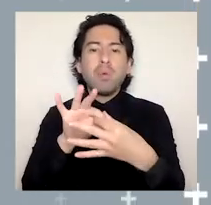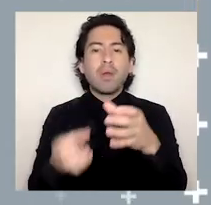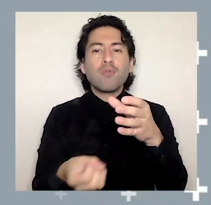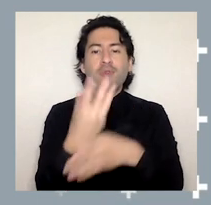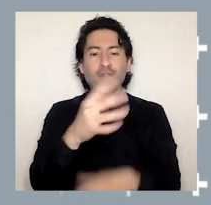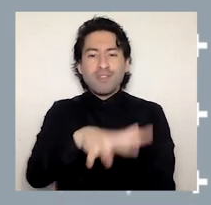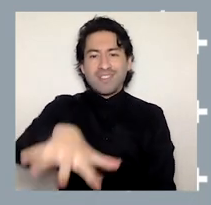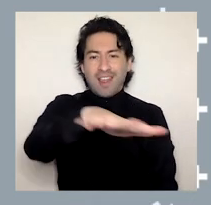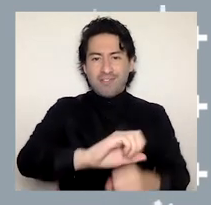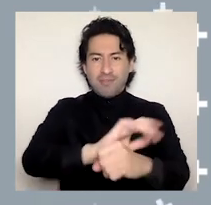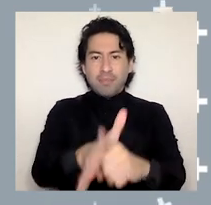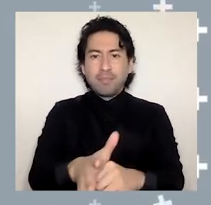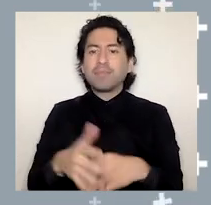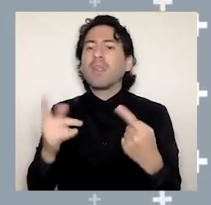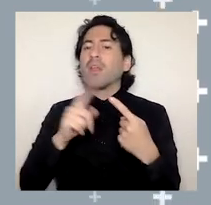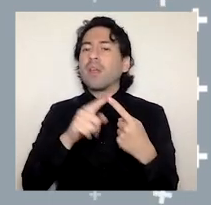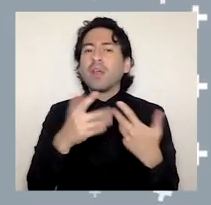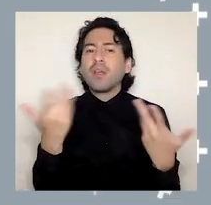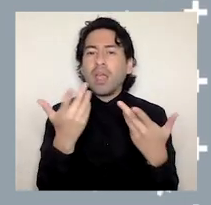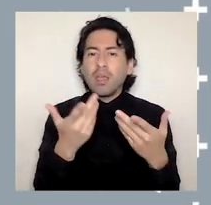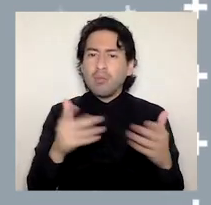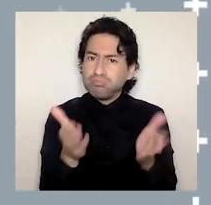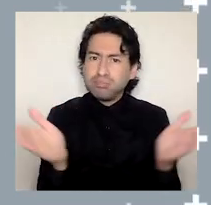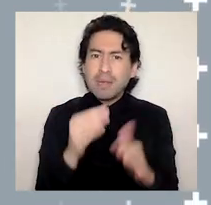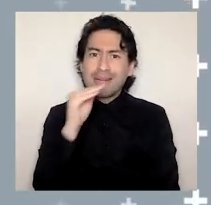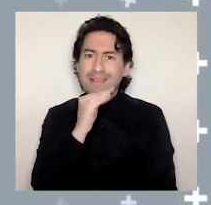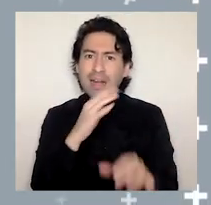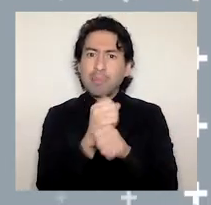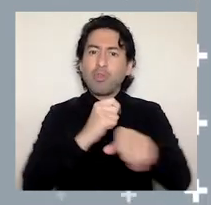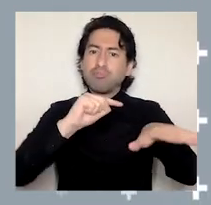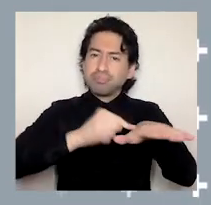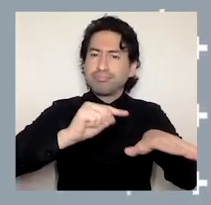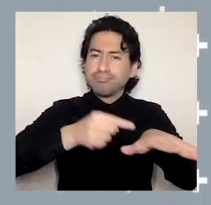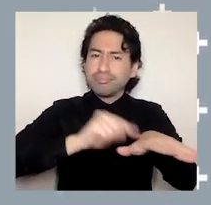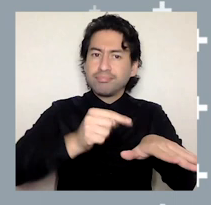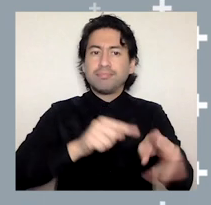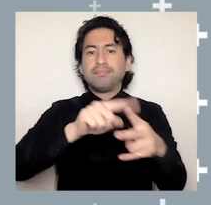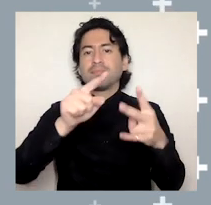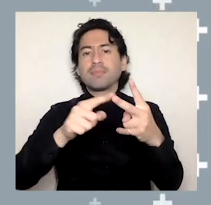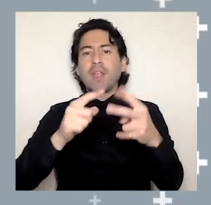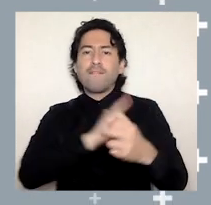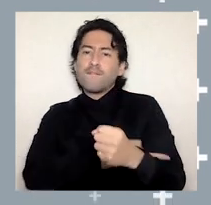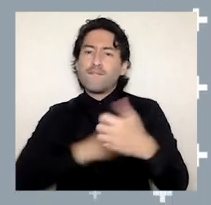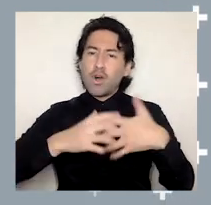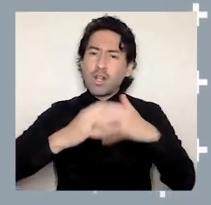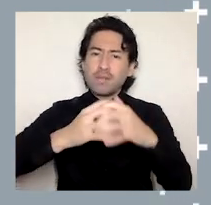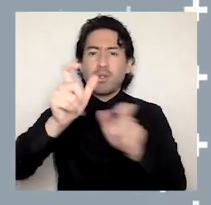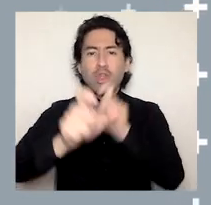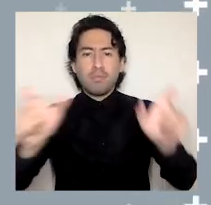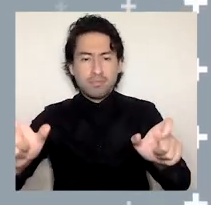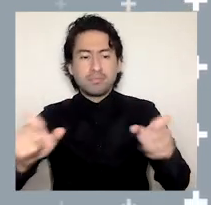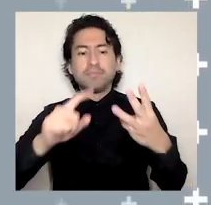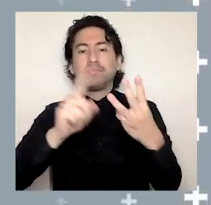la universidad, el fortalecimiento del capital humano y la presencia de la universidad en los territorios de BioBio y